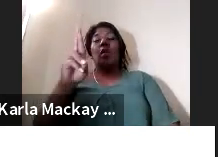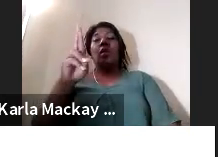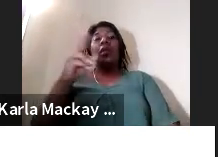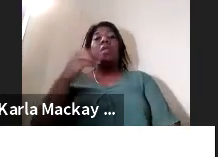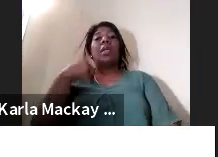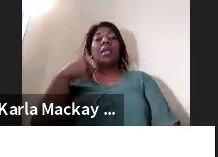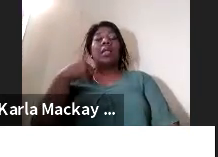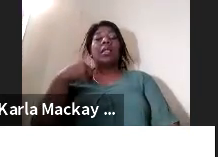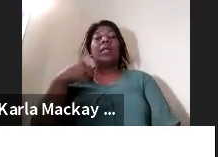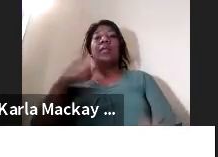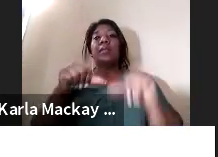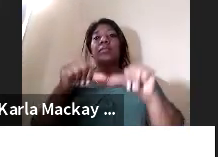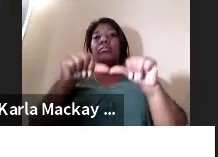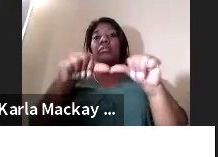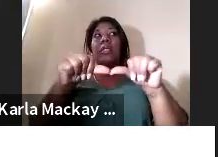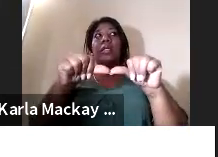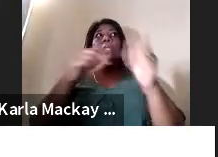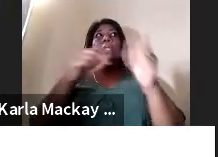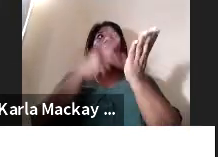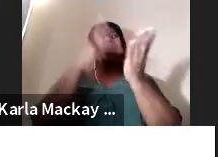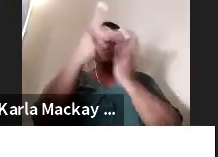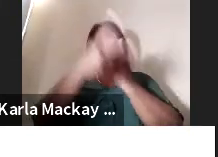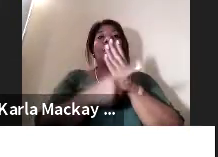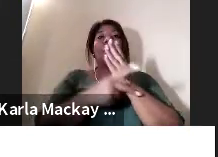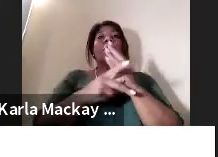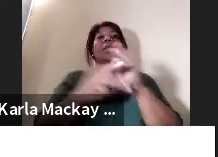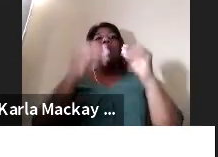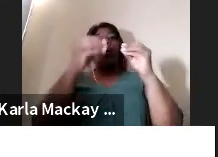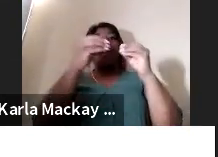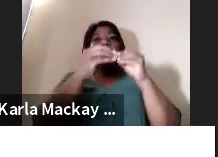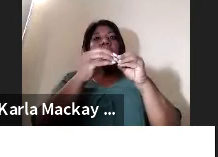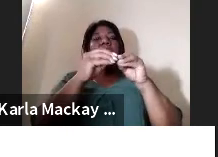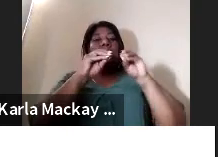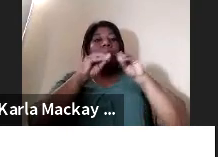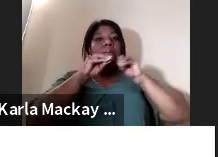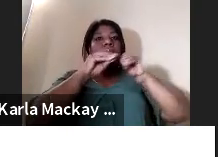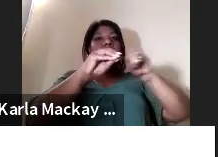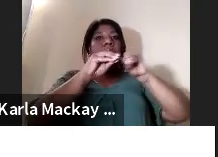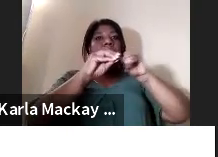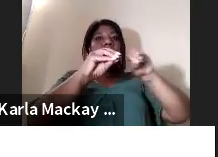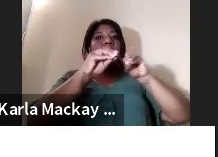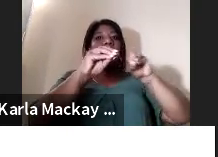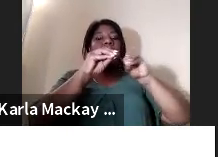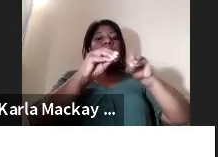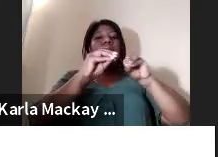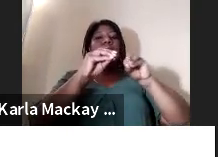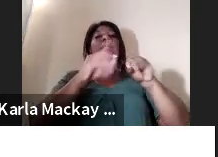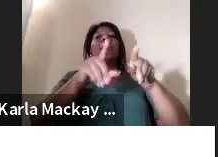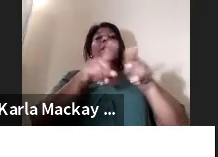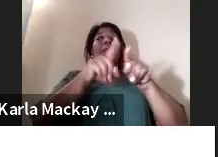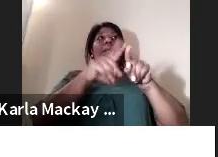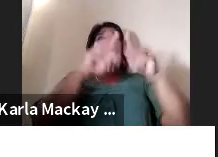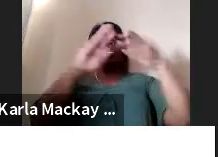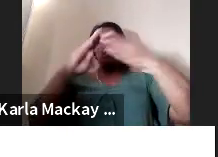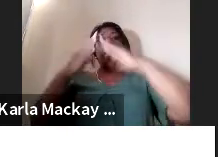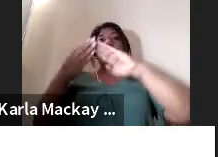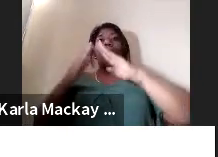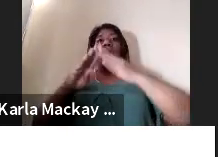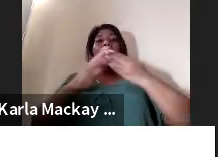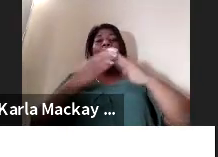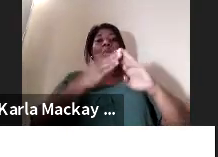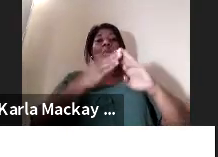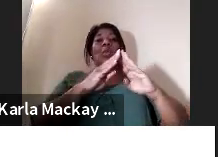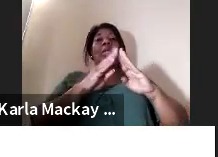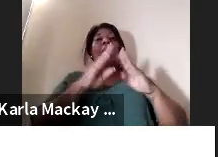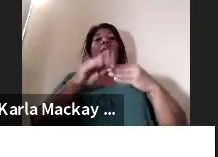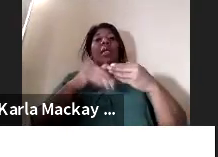vamos a continuar con nuestro proyecto en la formación de los estudiantes un proyecto que tenemos para todas las comunidades y todas las regiones ya con